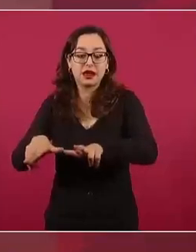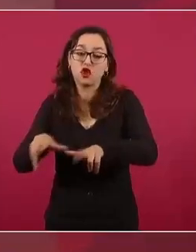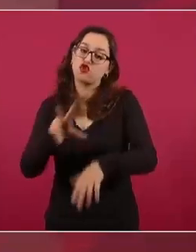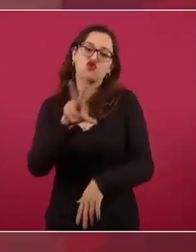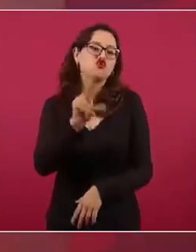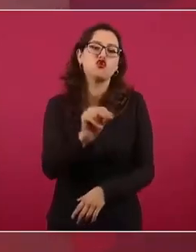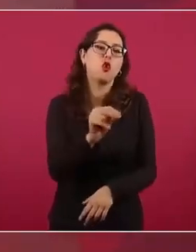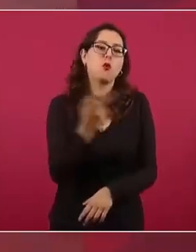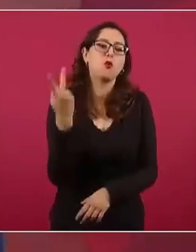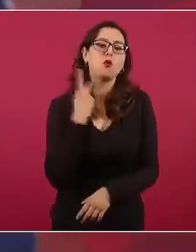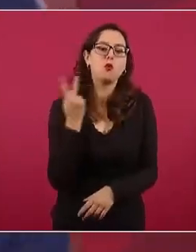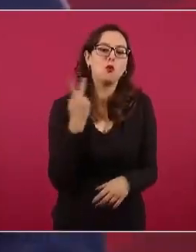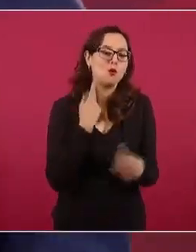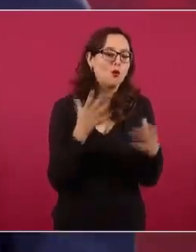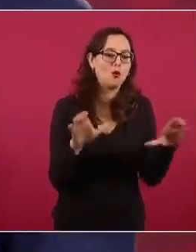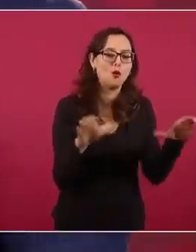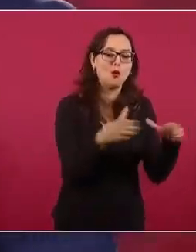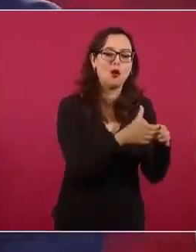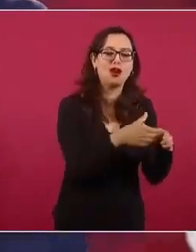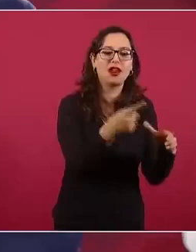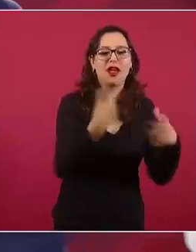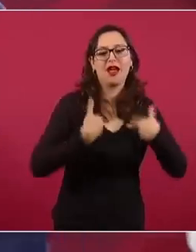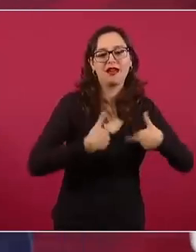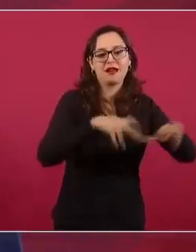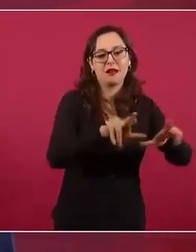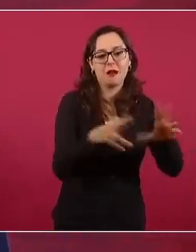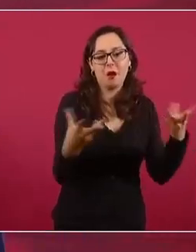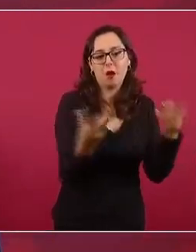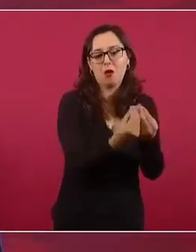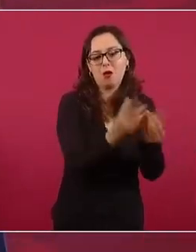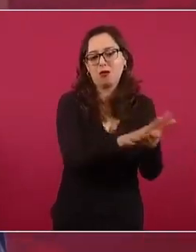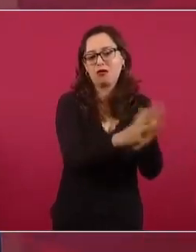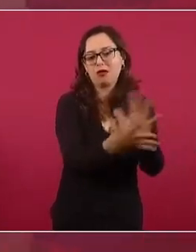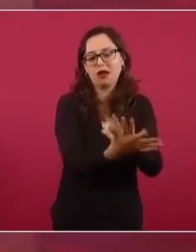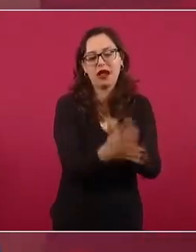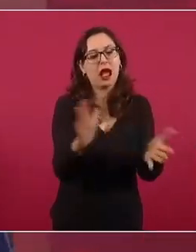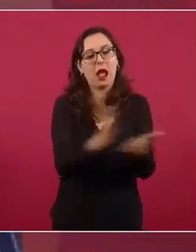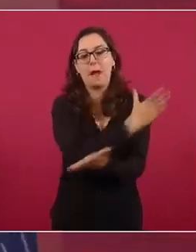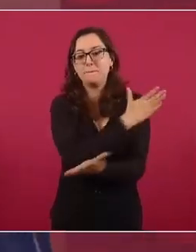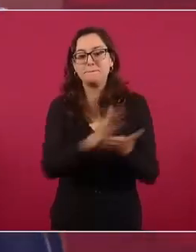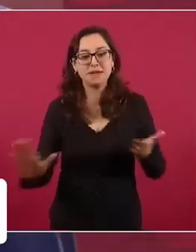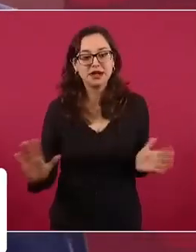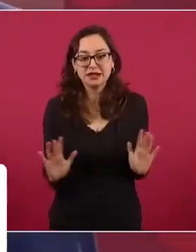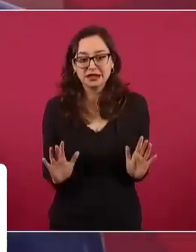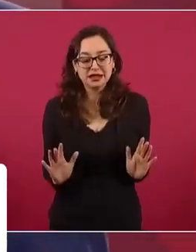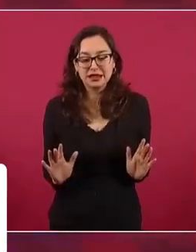Pero si no lo aprueben, no lo aprueban, con la gente